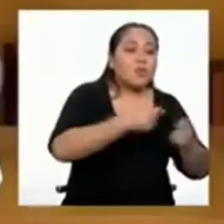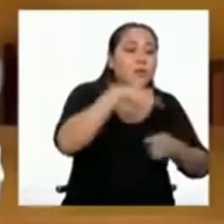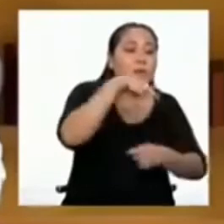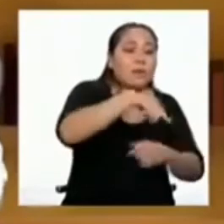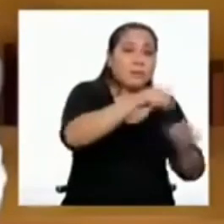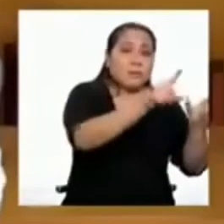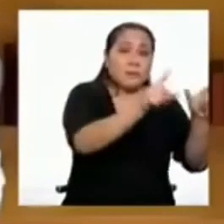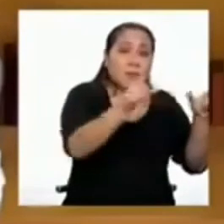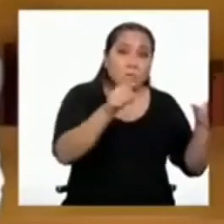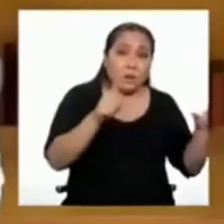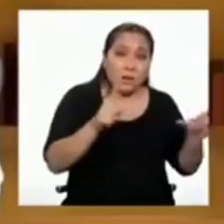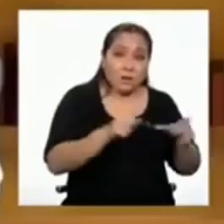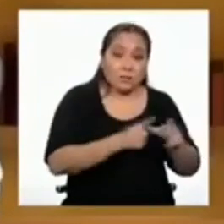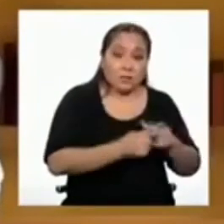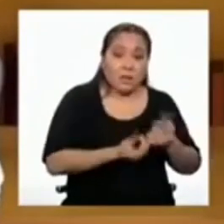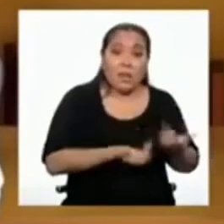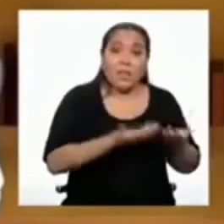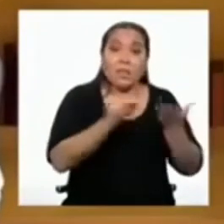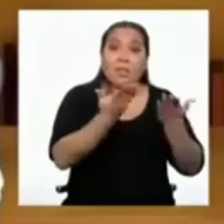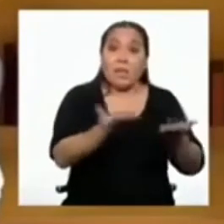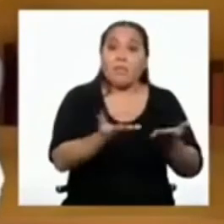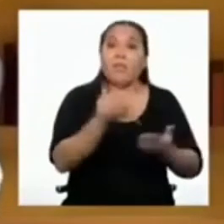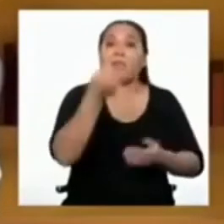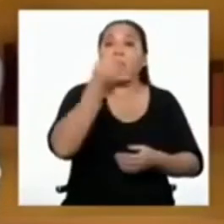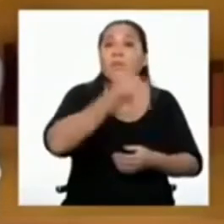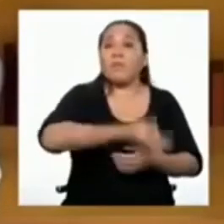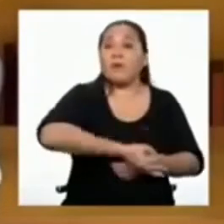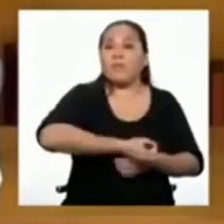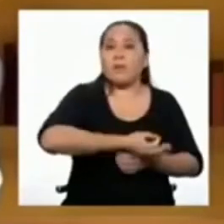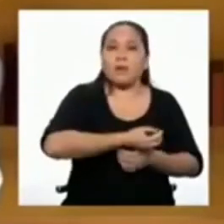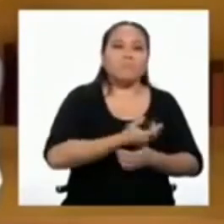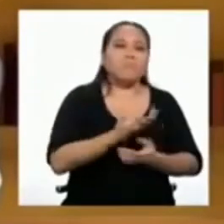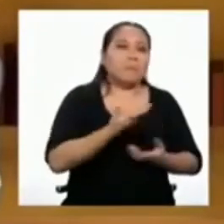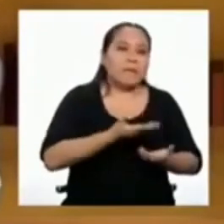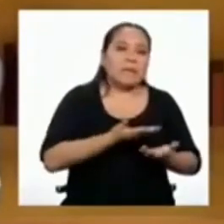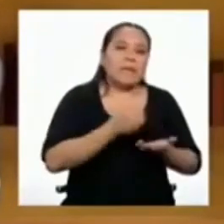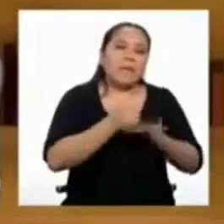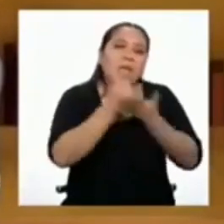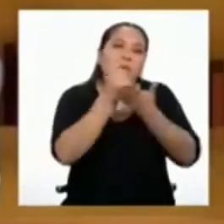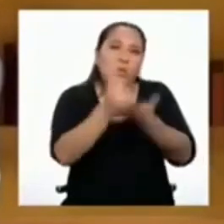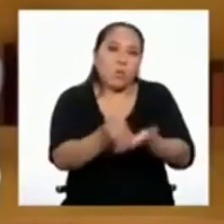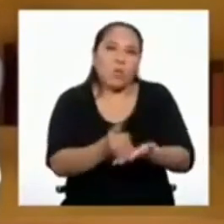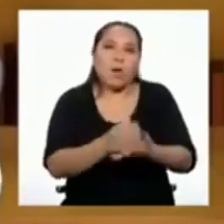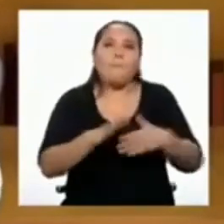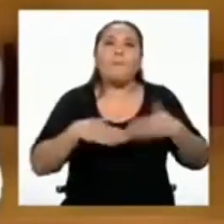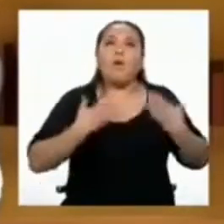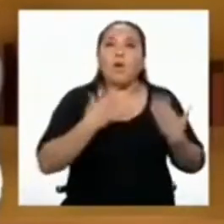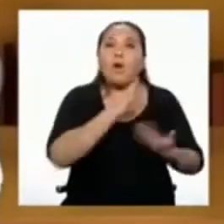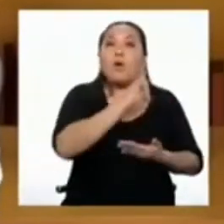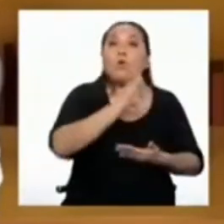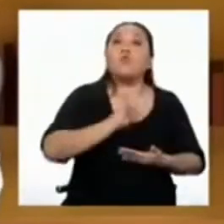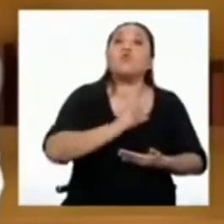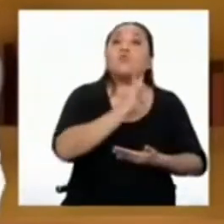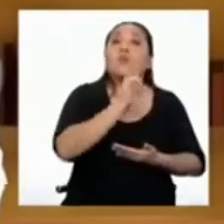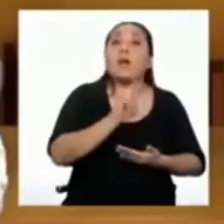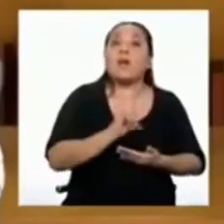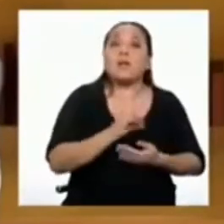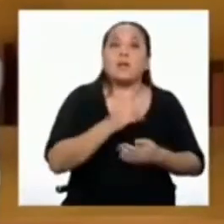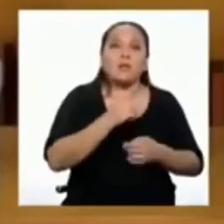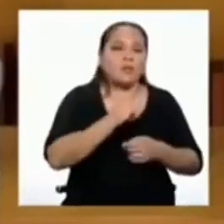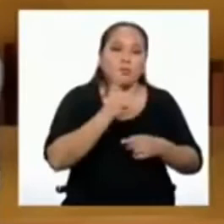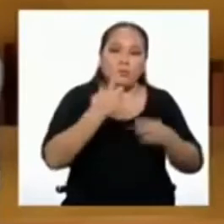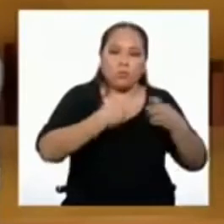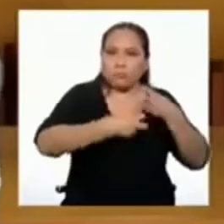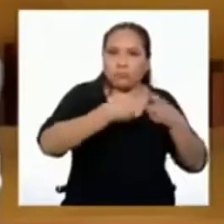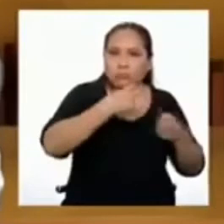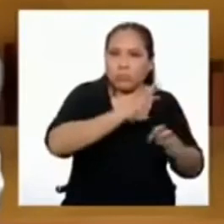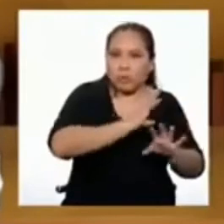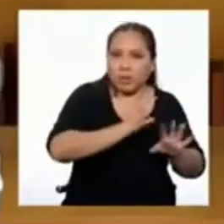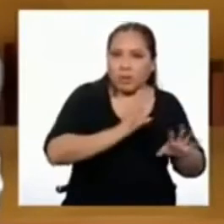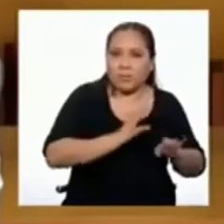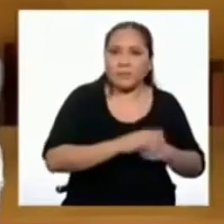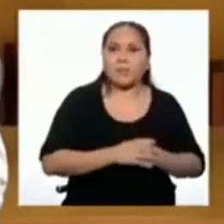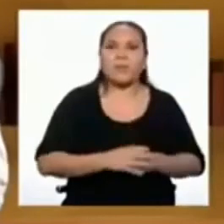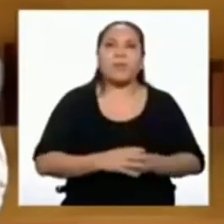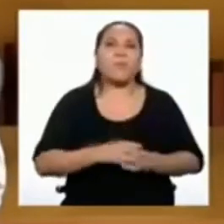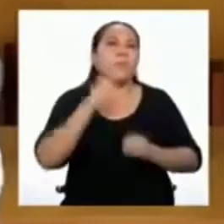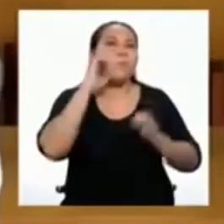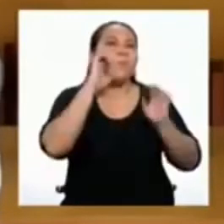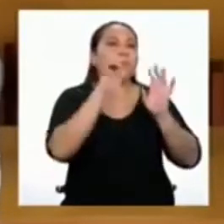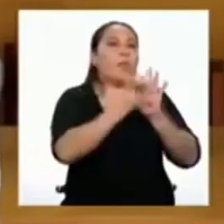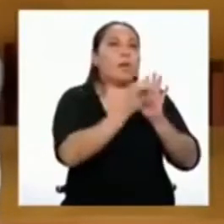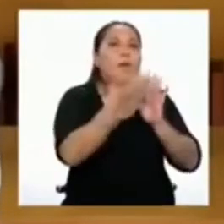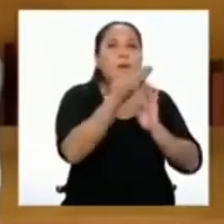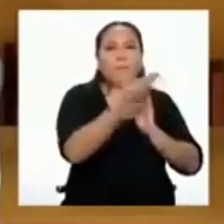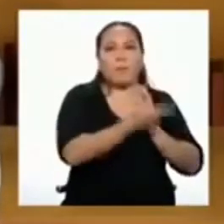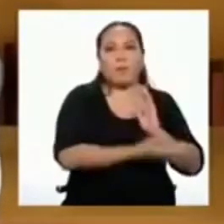derecho de todas y todos a usarlo o beneficiarse de él, sin conflictos de por medio. En este caso,